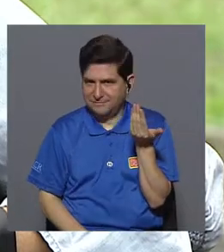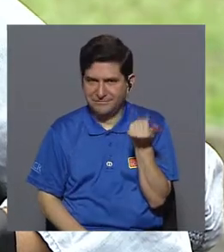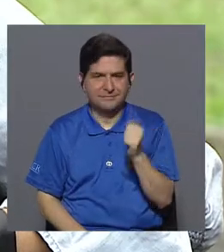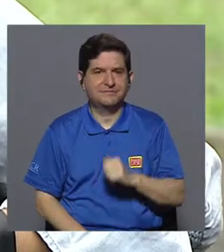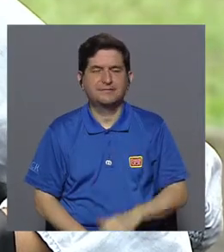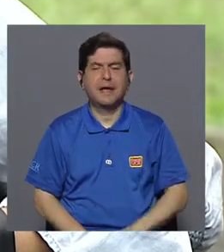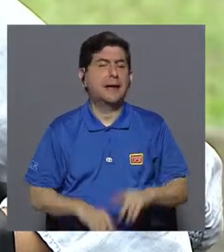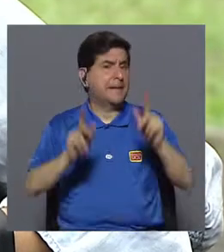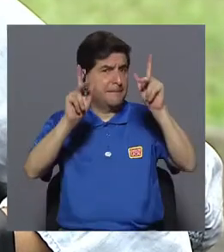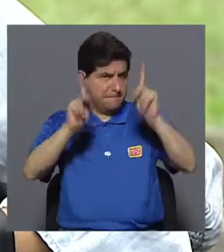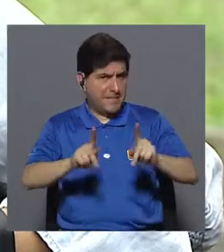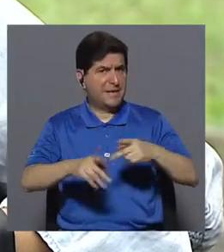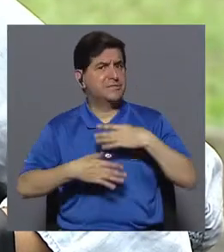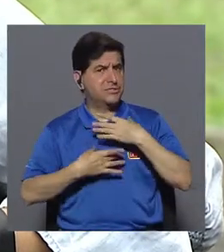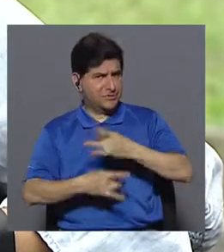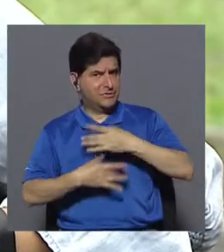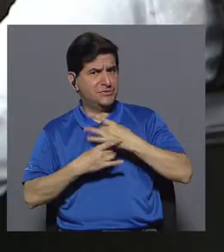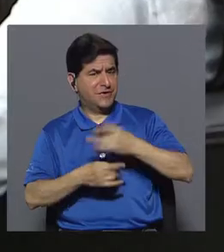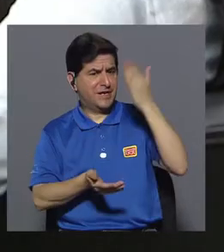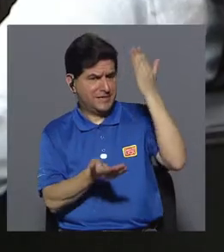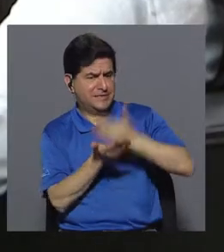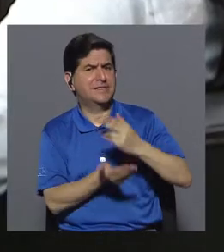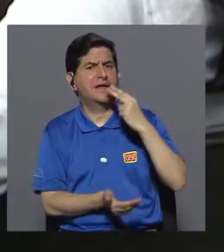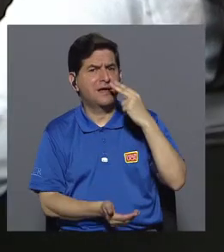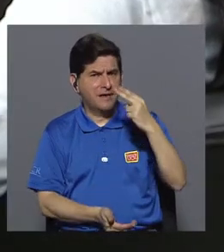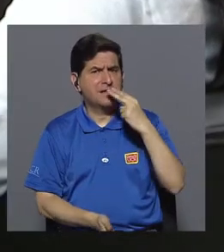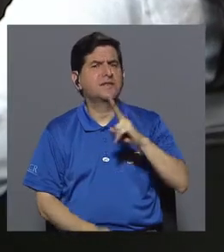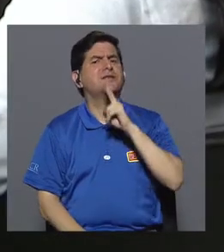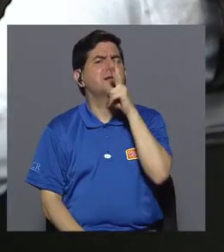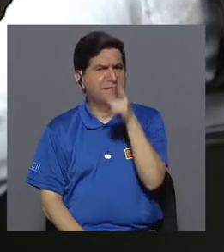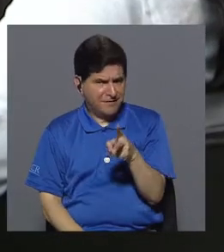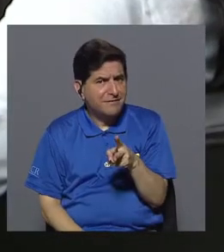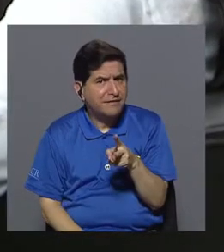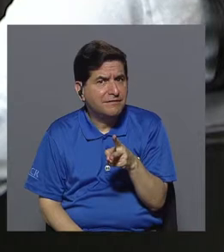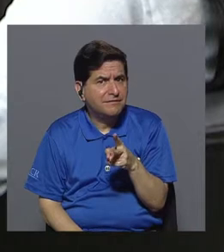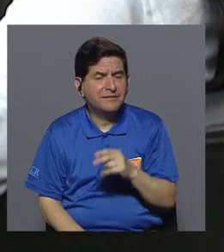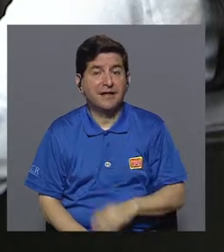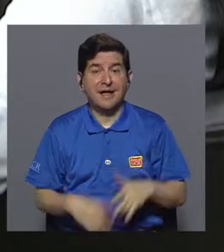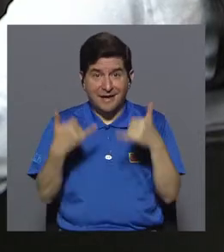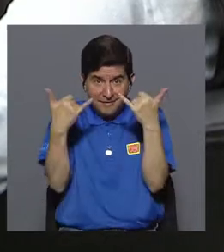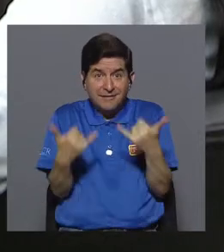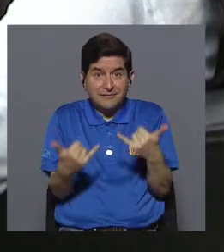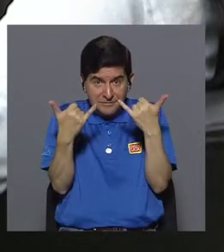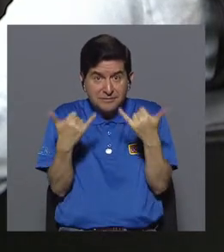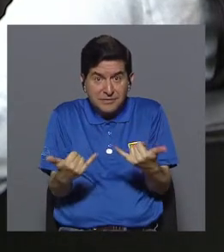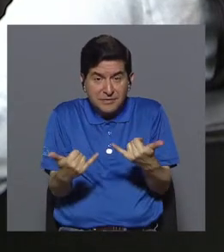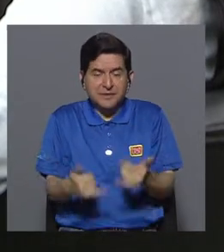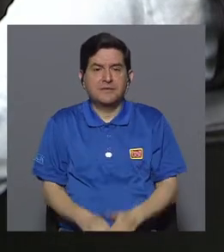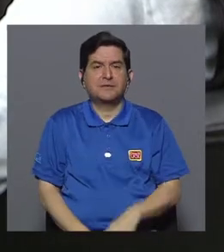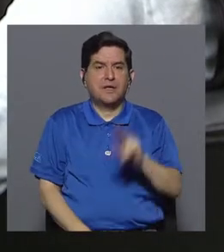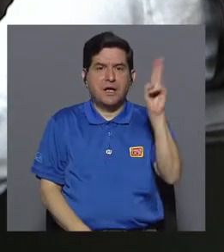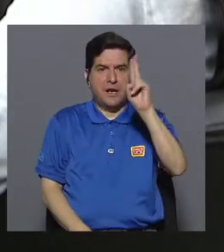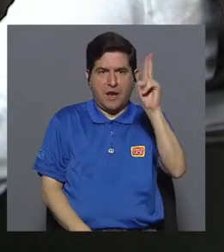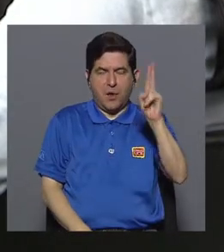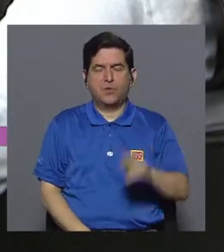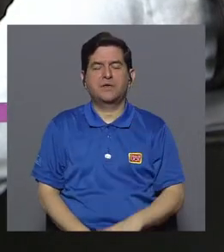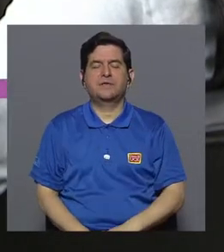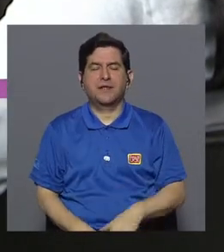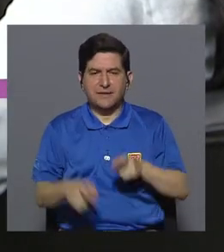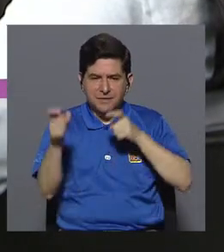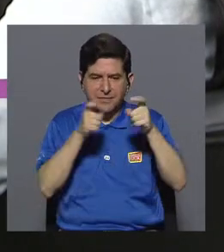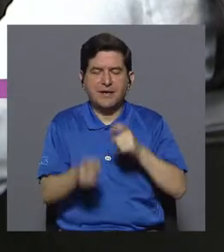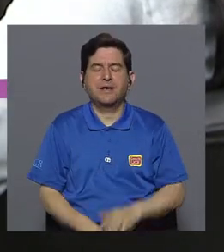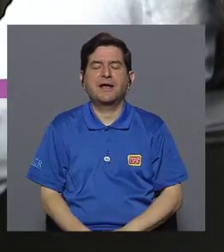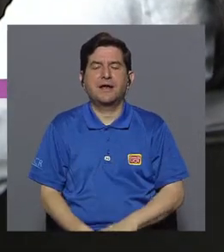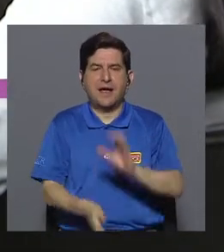personas interesadas en dejar de fumar realmente? Ahorita la unidad PRECID maneja lo que son las clínicas de